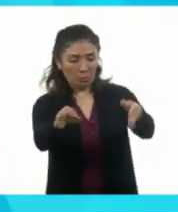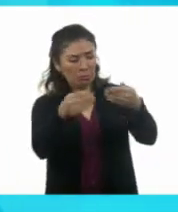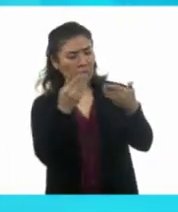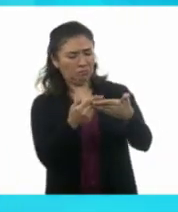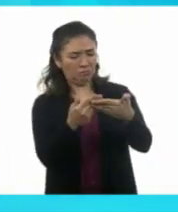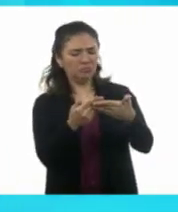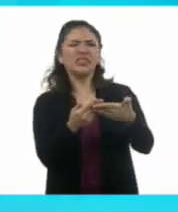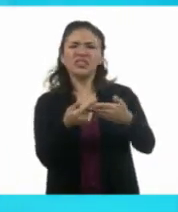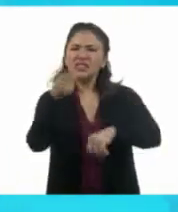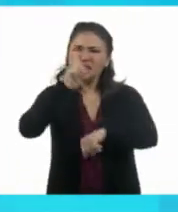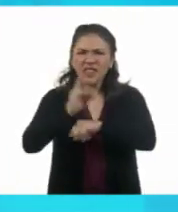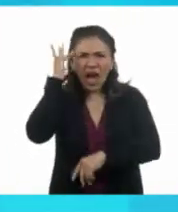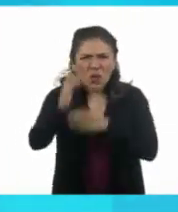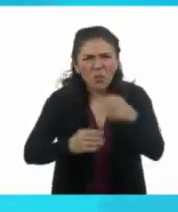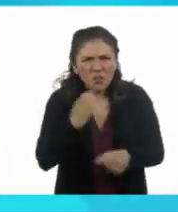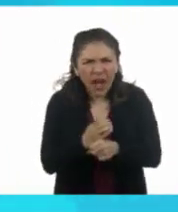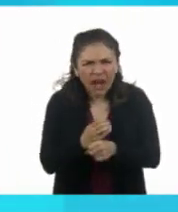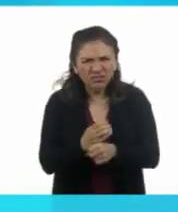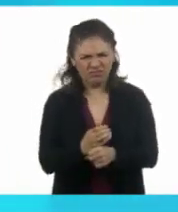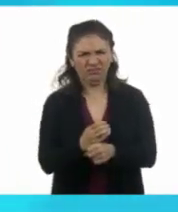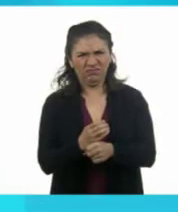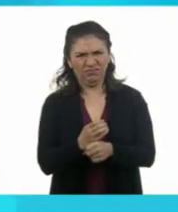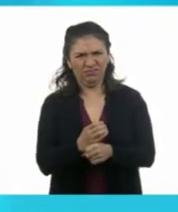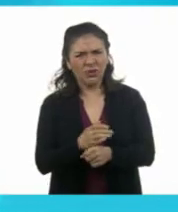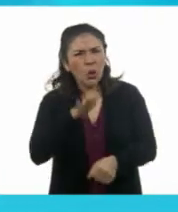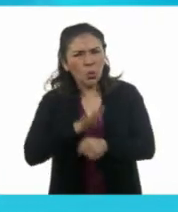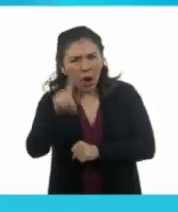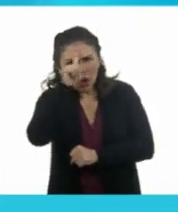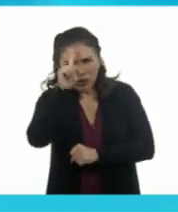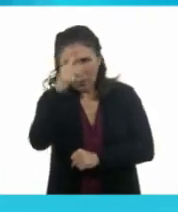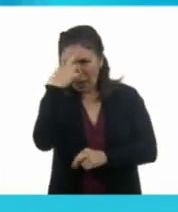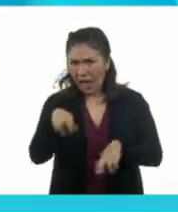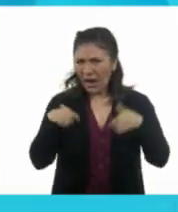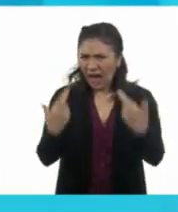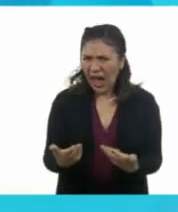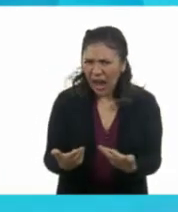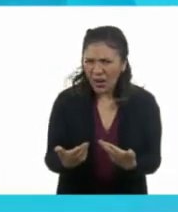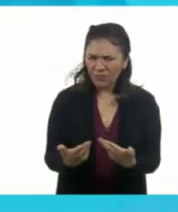¿Día de cumpleaños? ¿Qué? ¿Sugerencias de regalo?